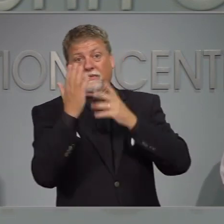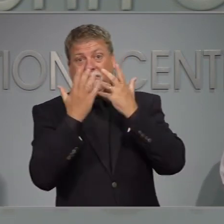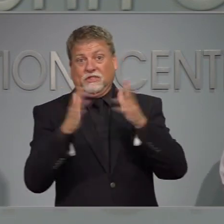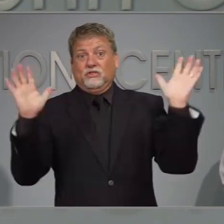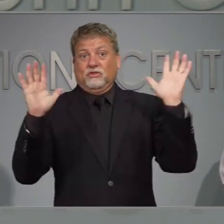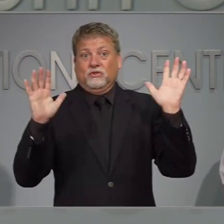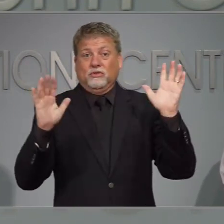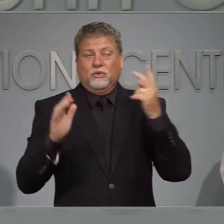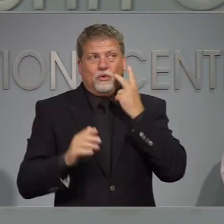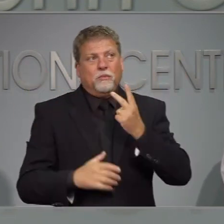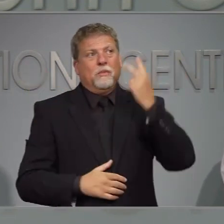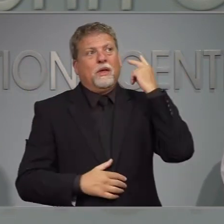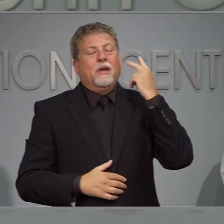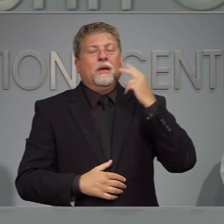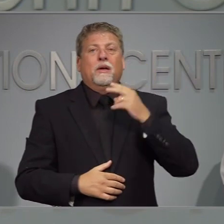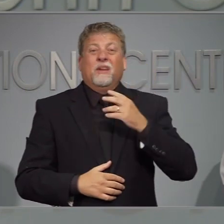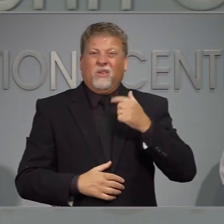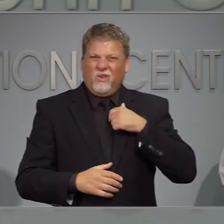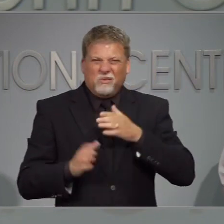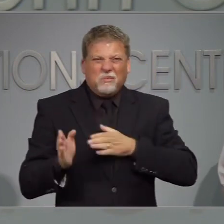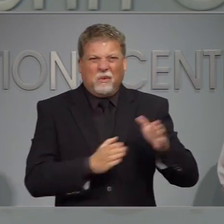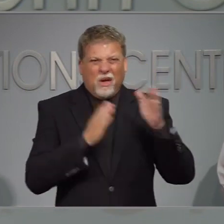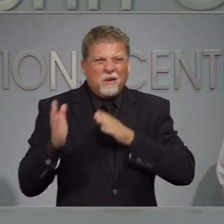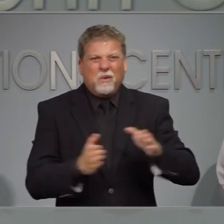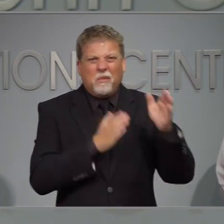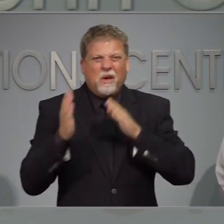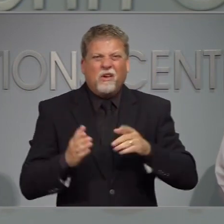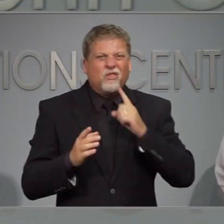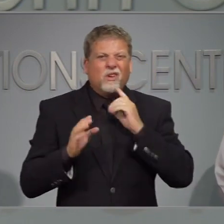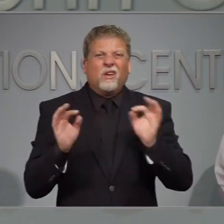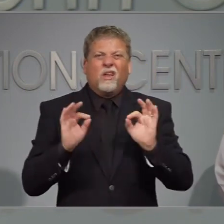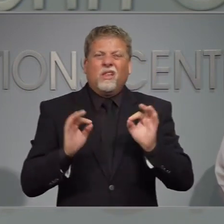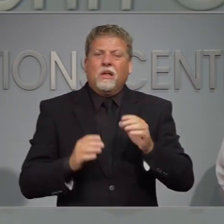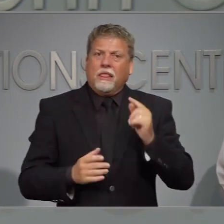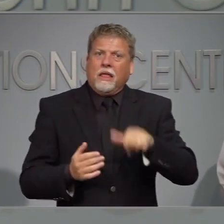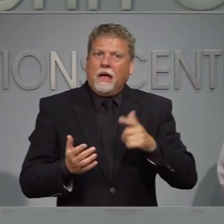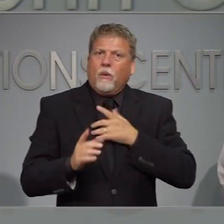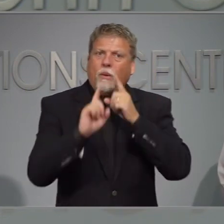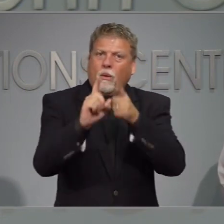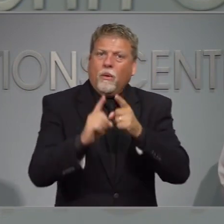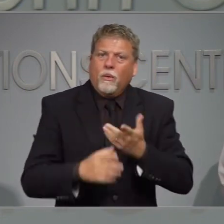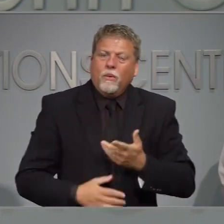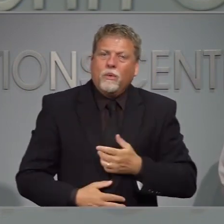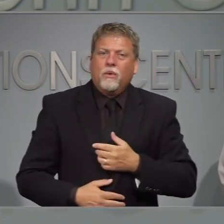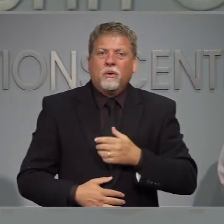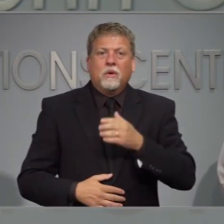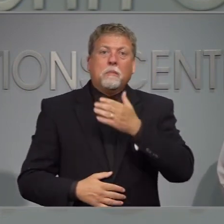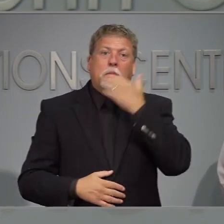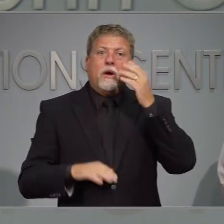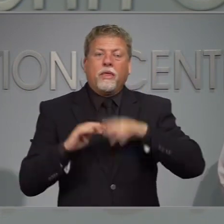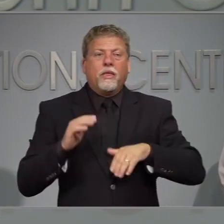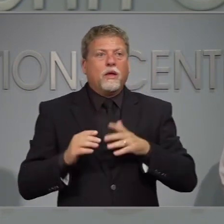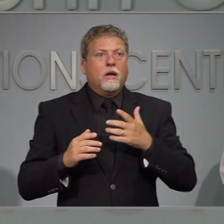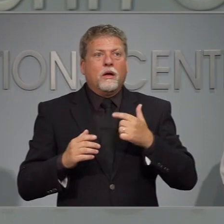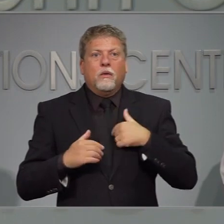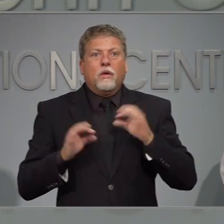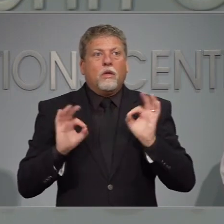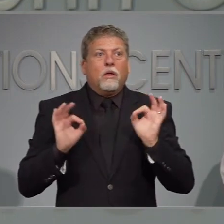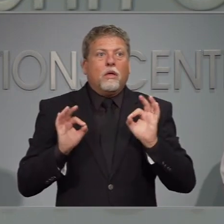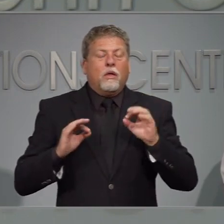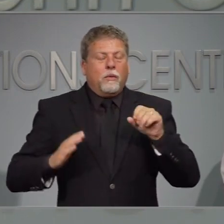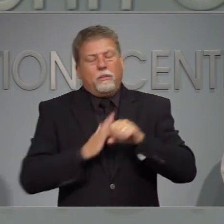preparamos. De esa manera no nos va a tomar por sorpresa quisiera pedirle al director de maix perry